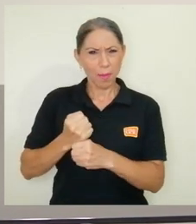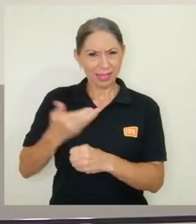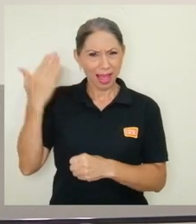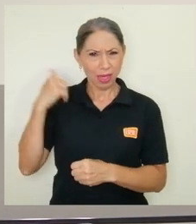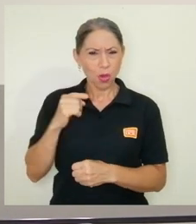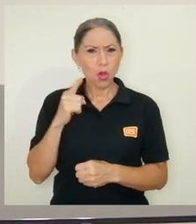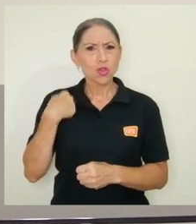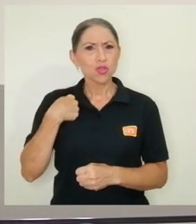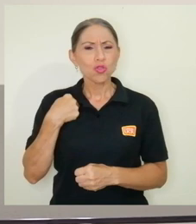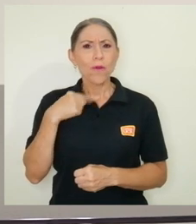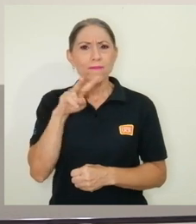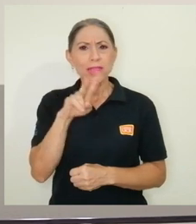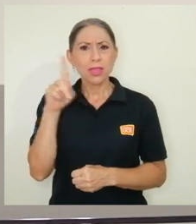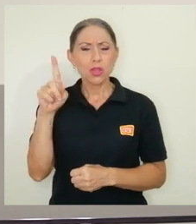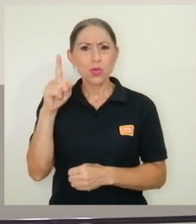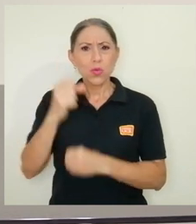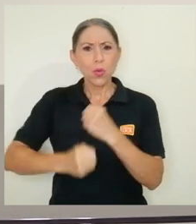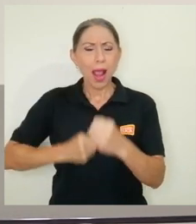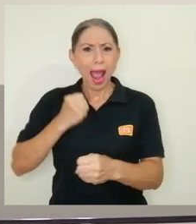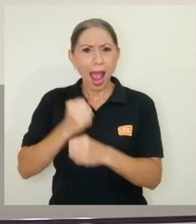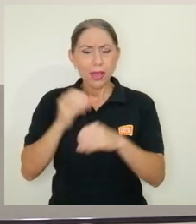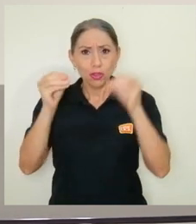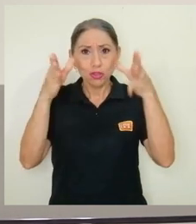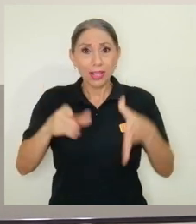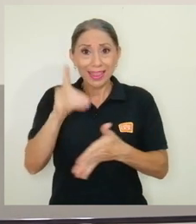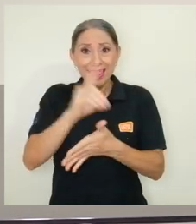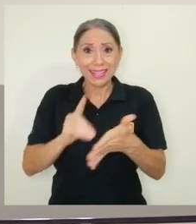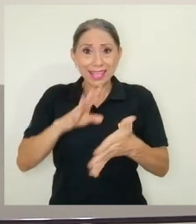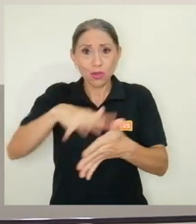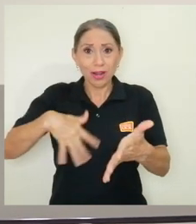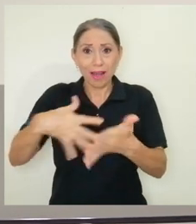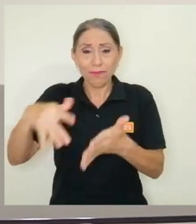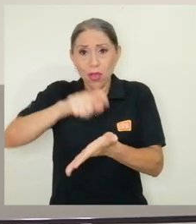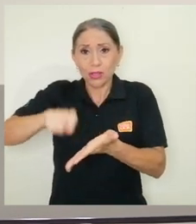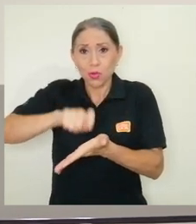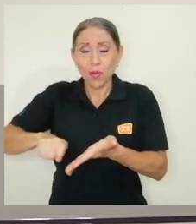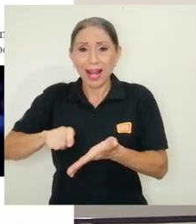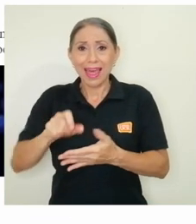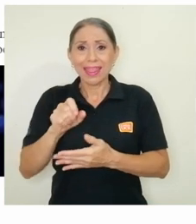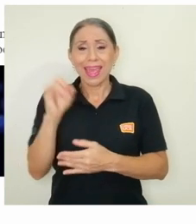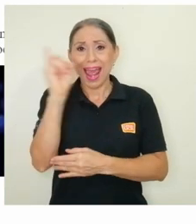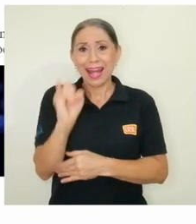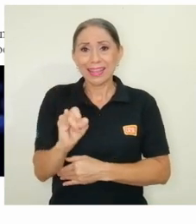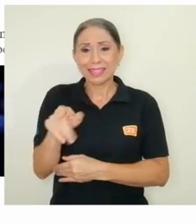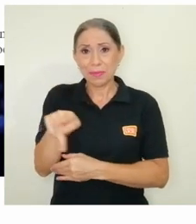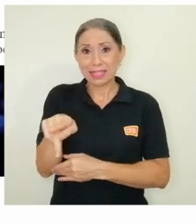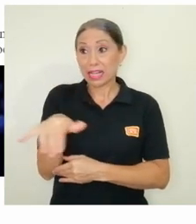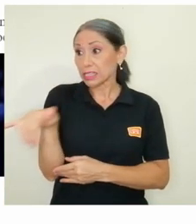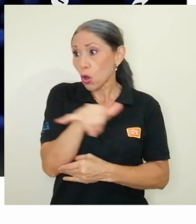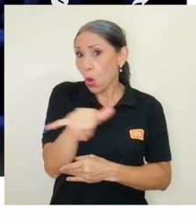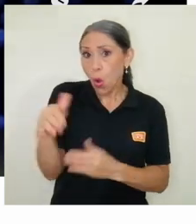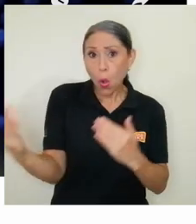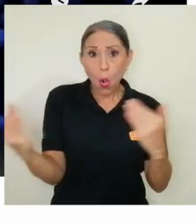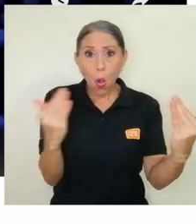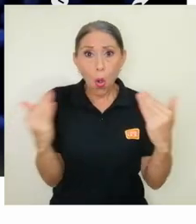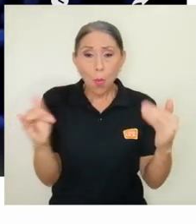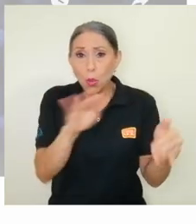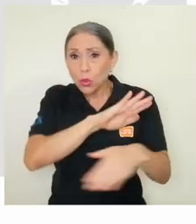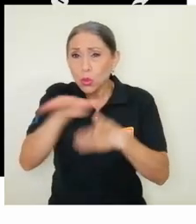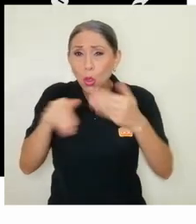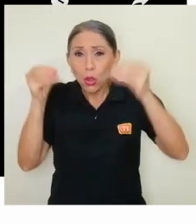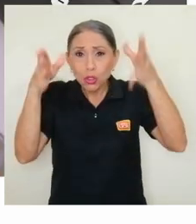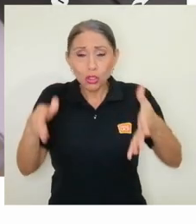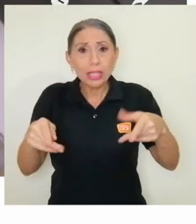ser docente de diseño gráfico en la Escuela de Artes Plásticas y como todas las demás personas docentes de esta universidad, tuve que